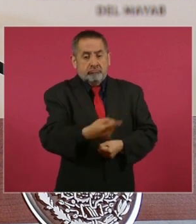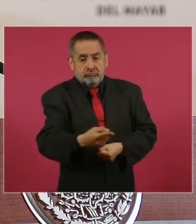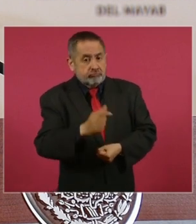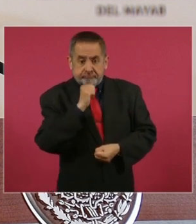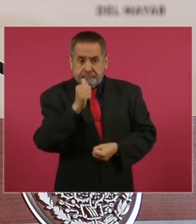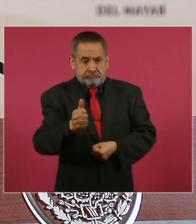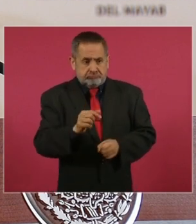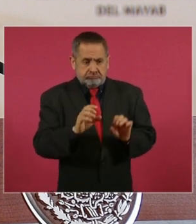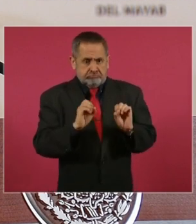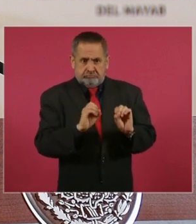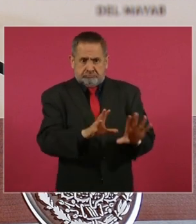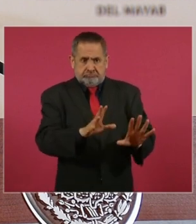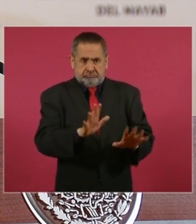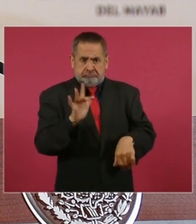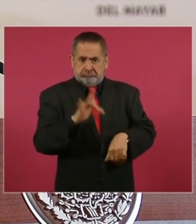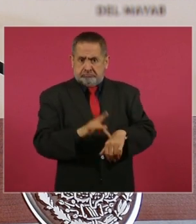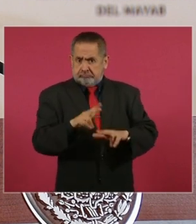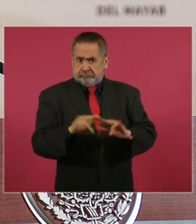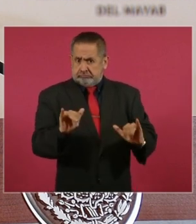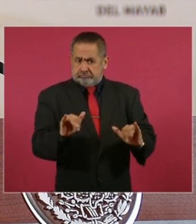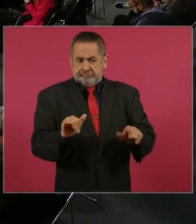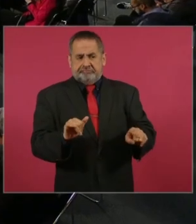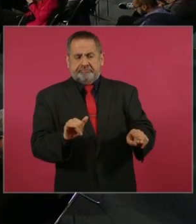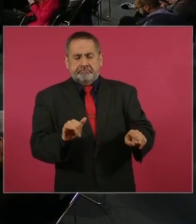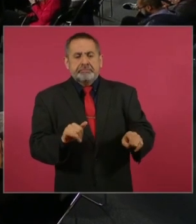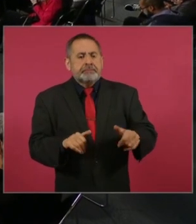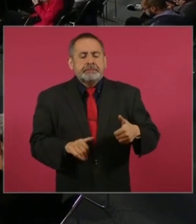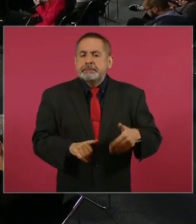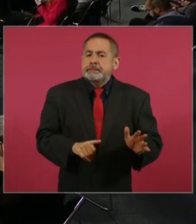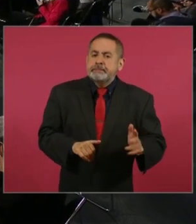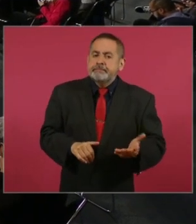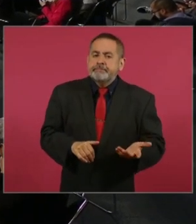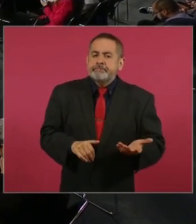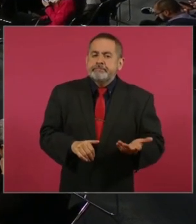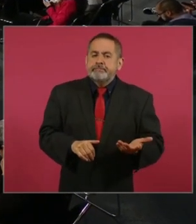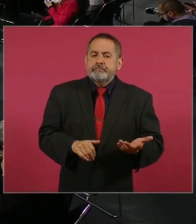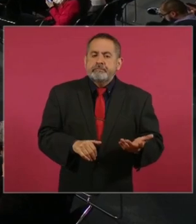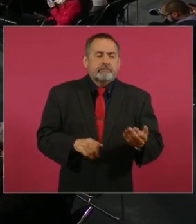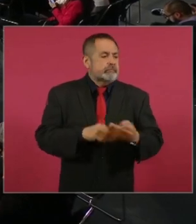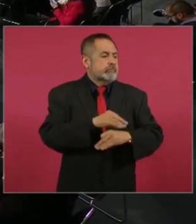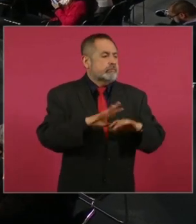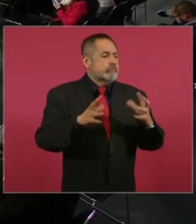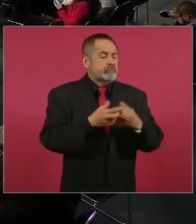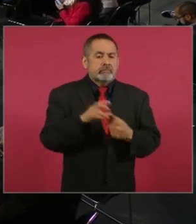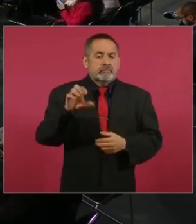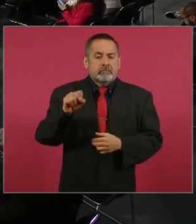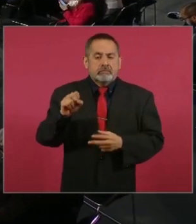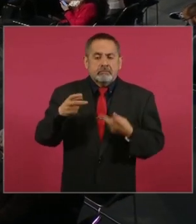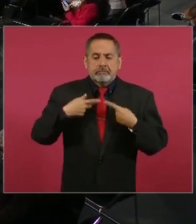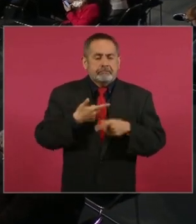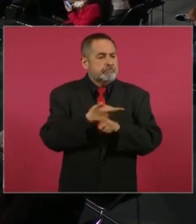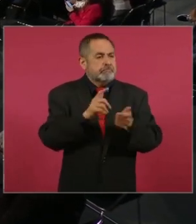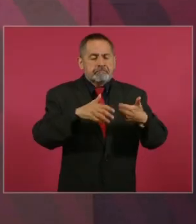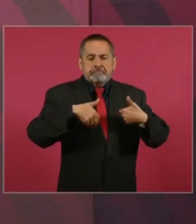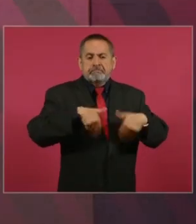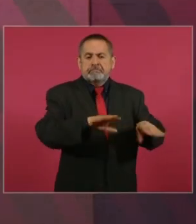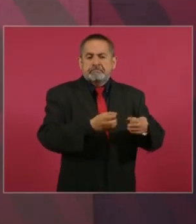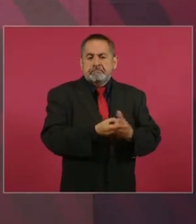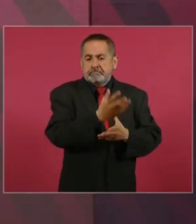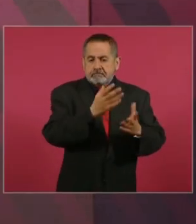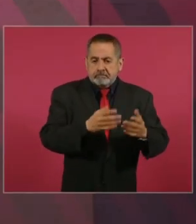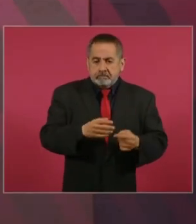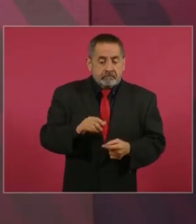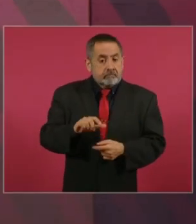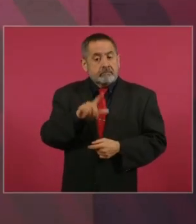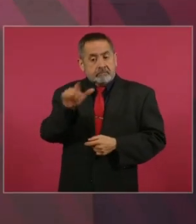y liberan como a 60. Y luego de